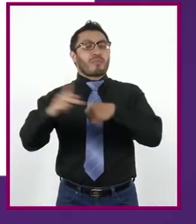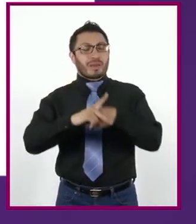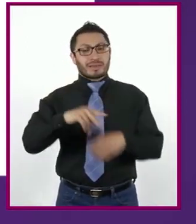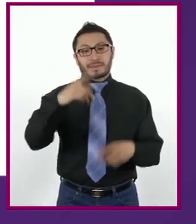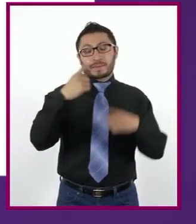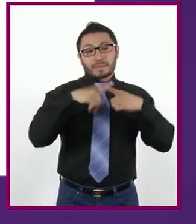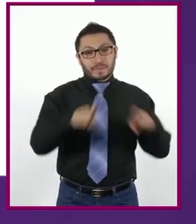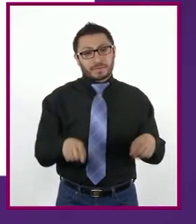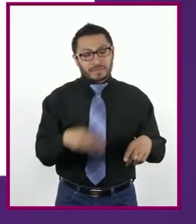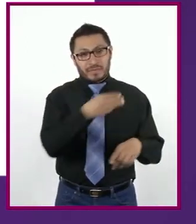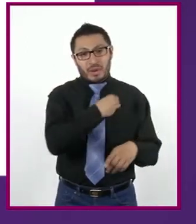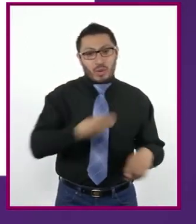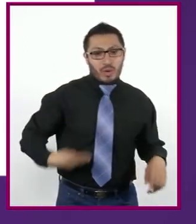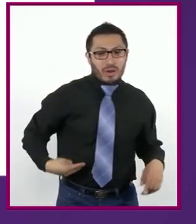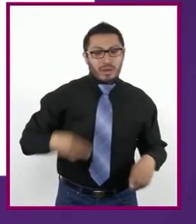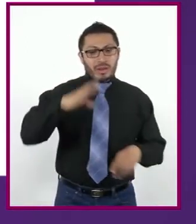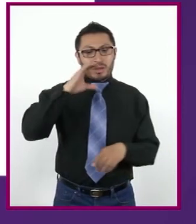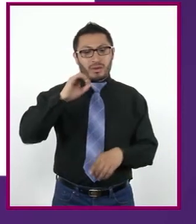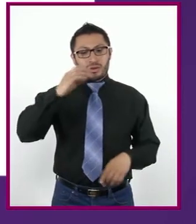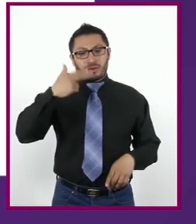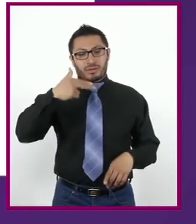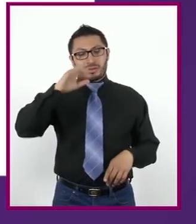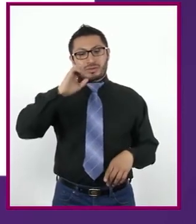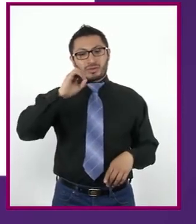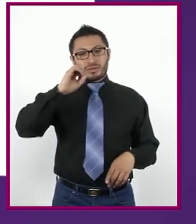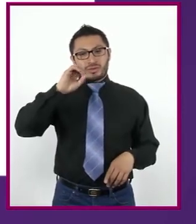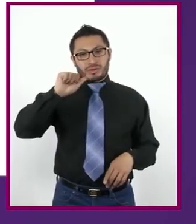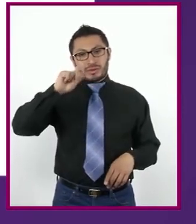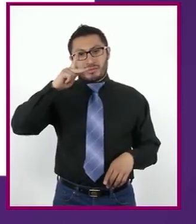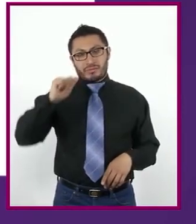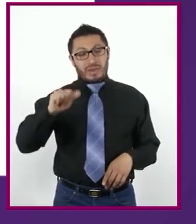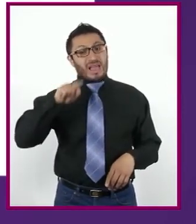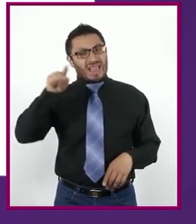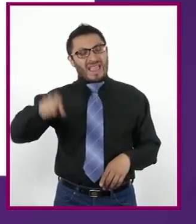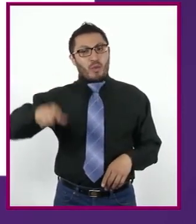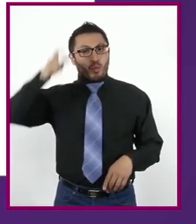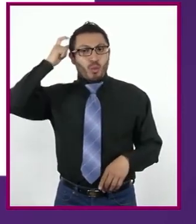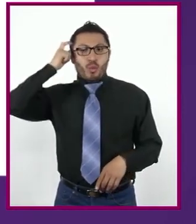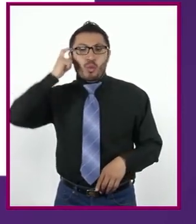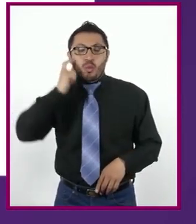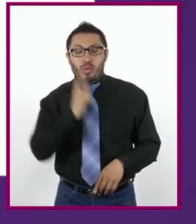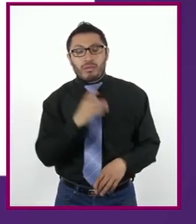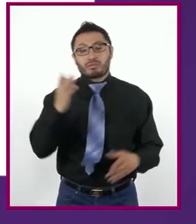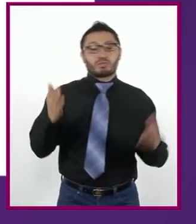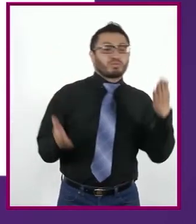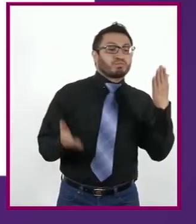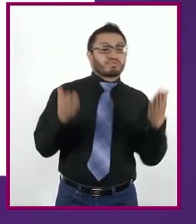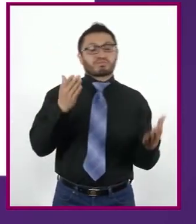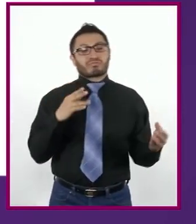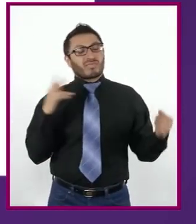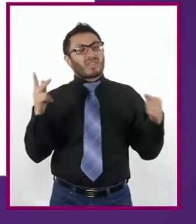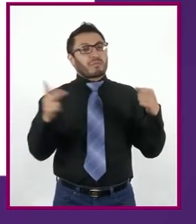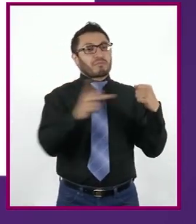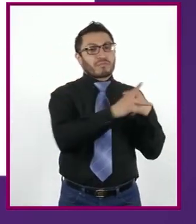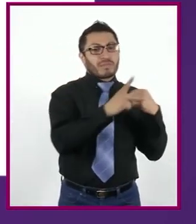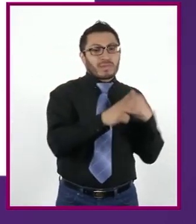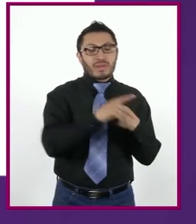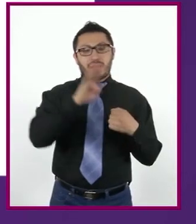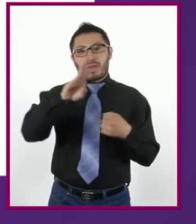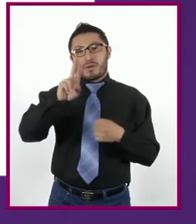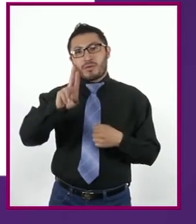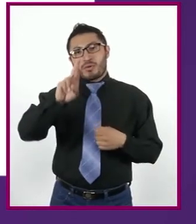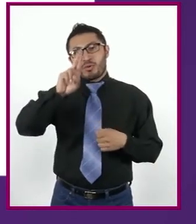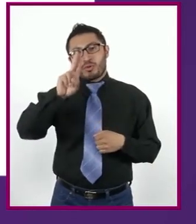municipio Cochoapa el Grande en Guerrero, que se compara con países como Burundi o Mali.